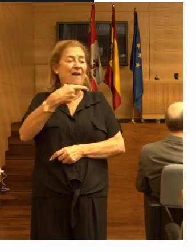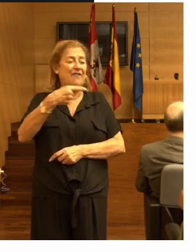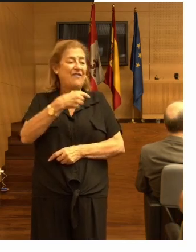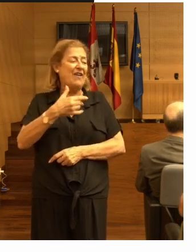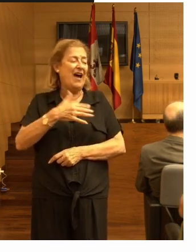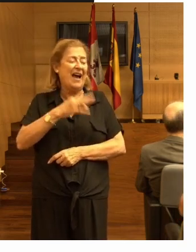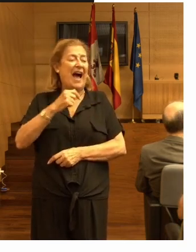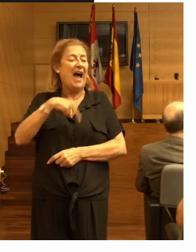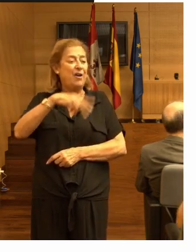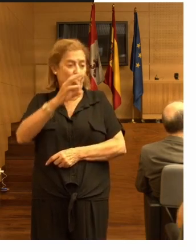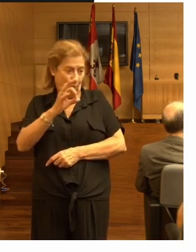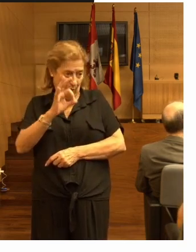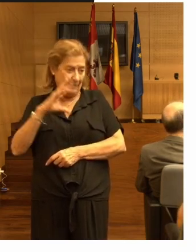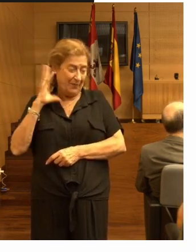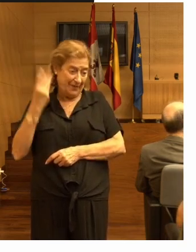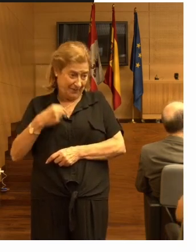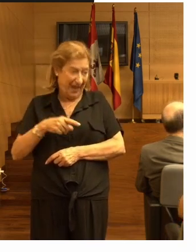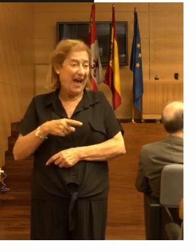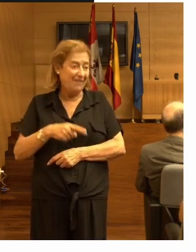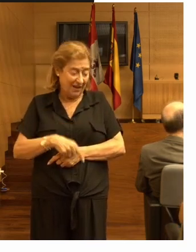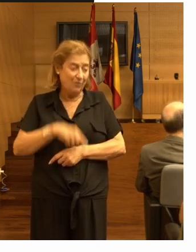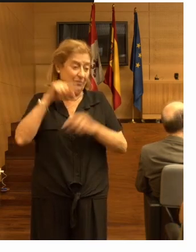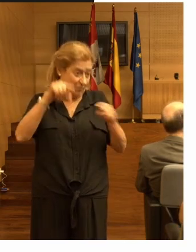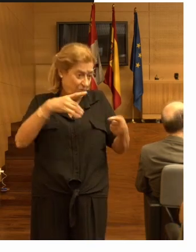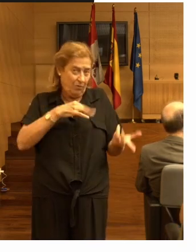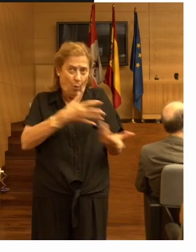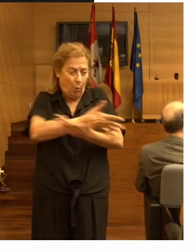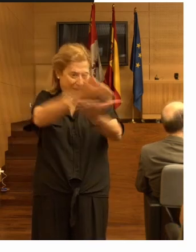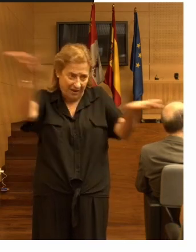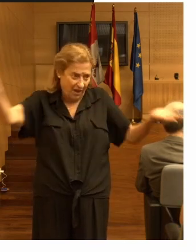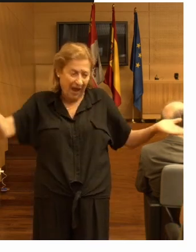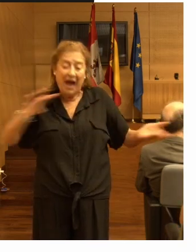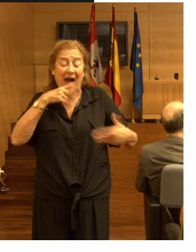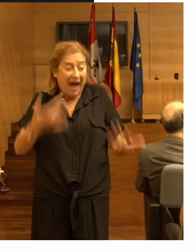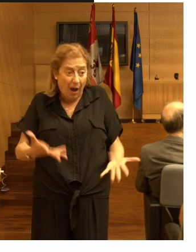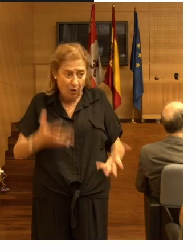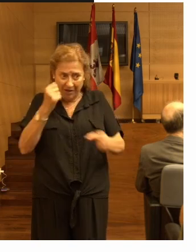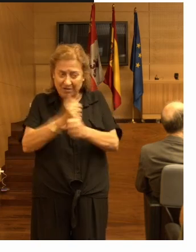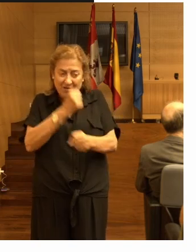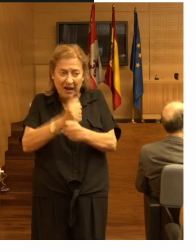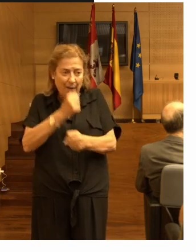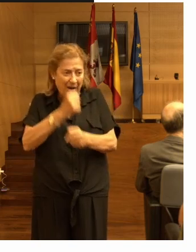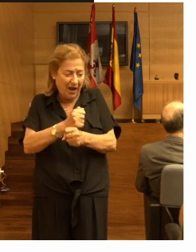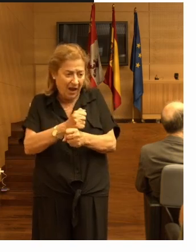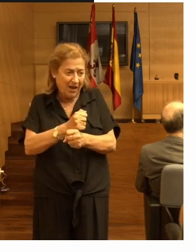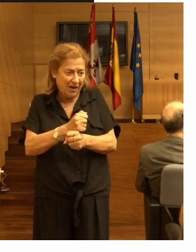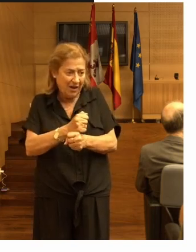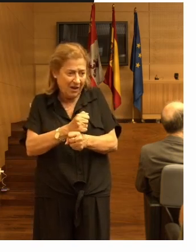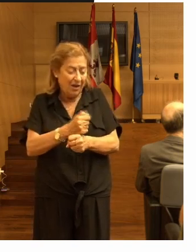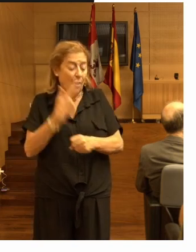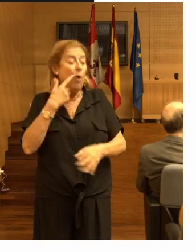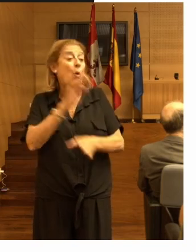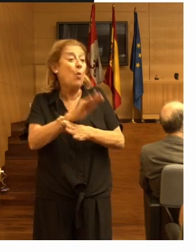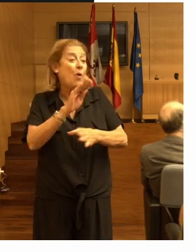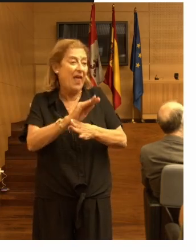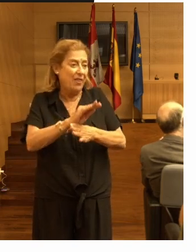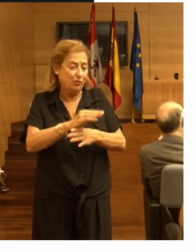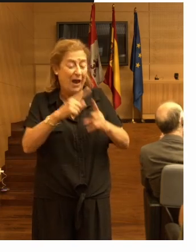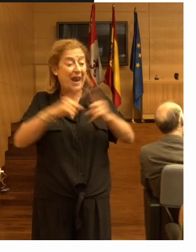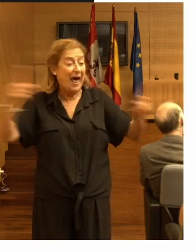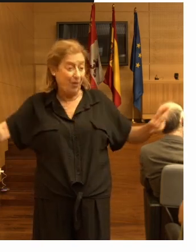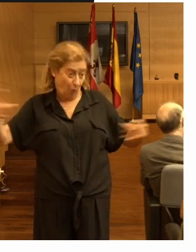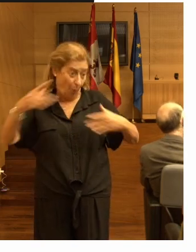cualquier otro sitio y ahora trabajan en los cuidados a largo plazo